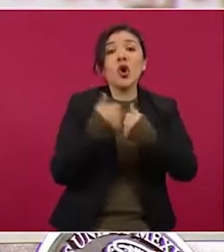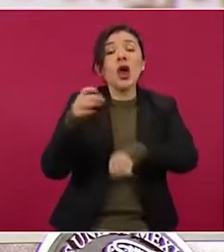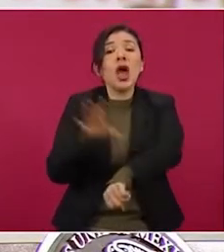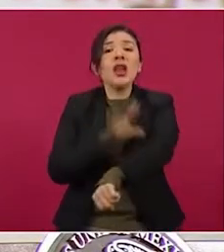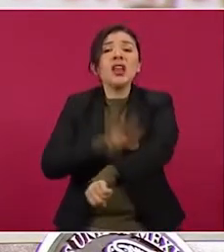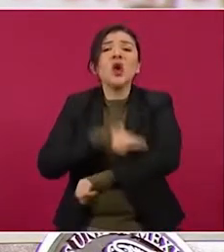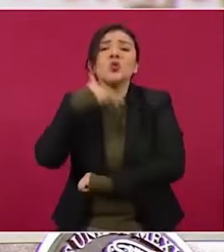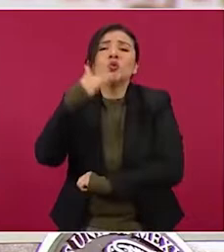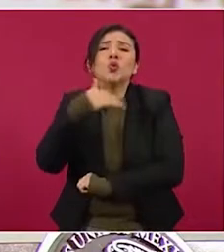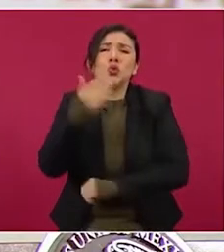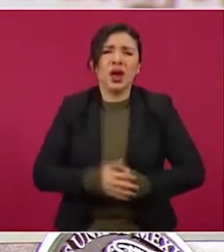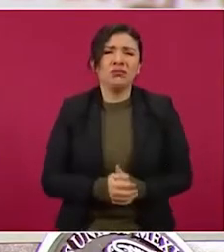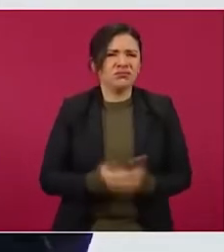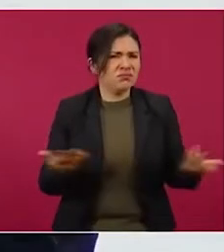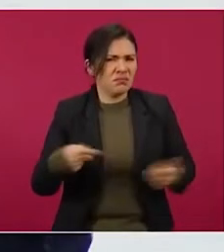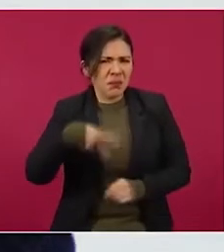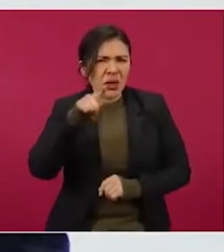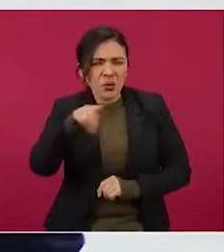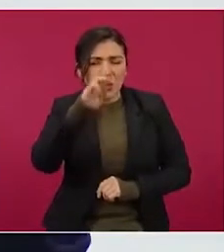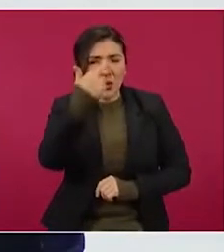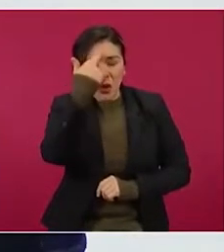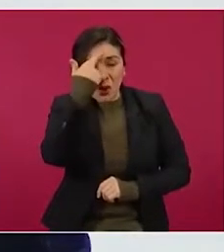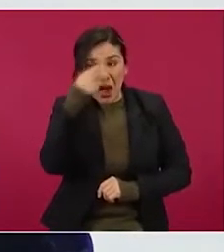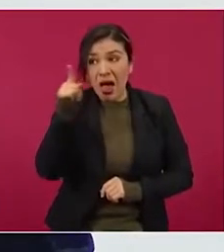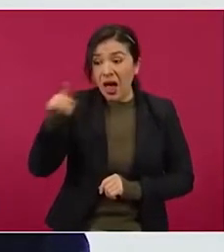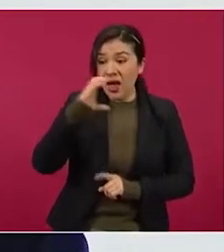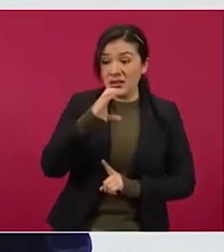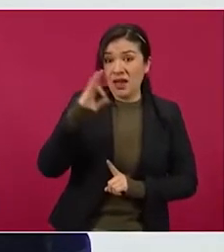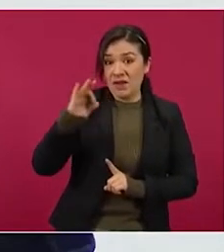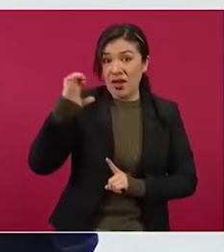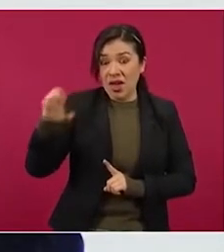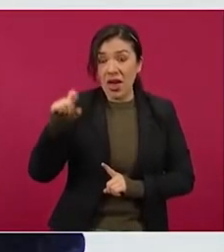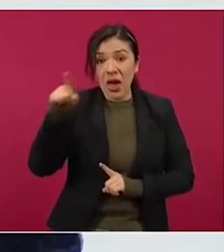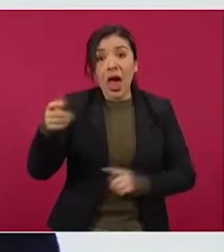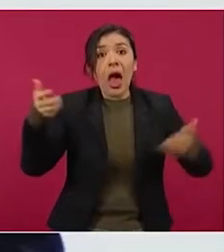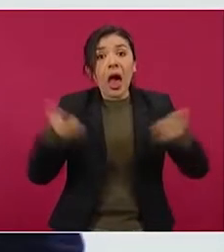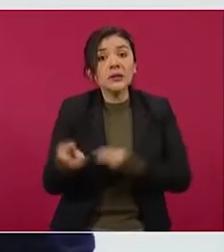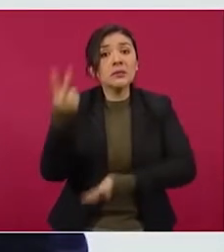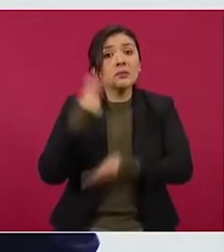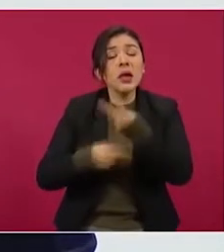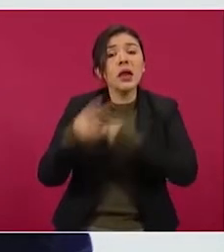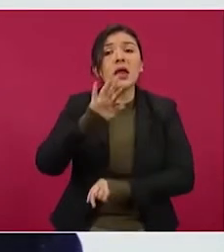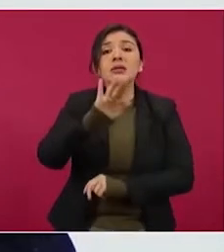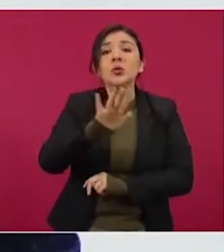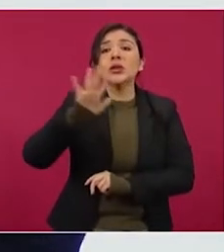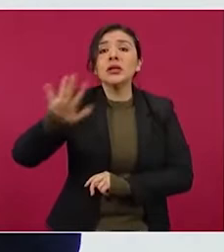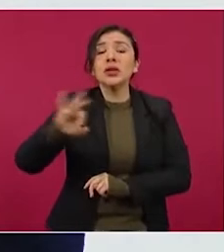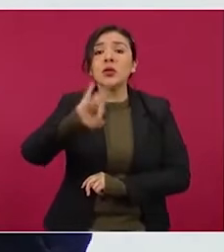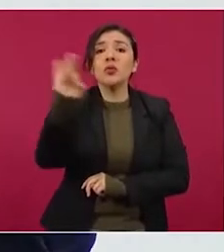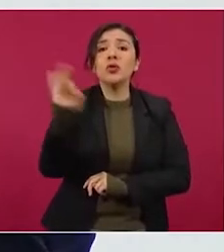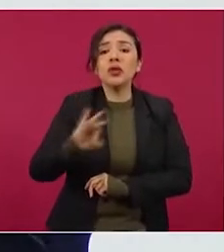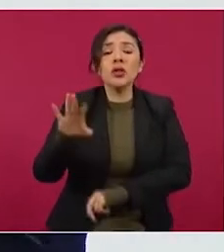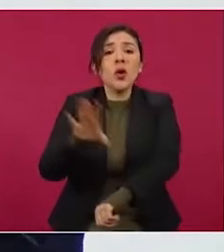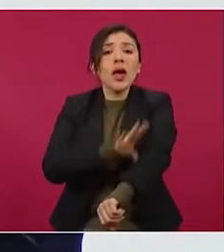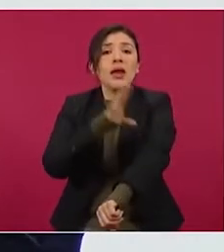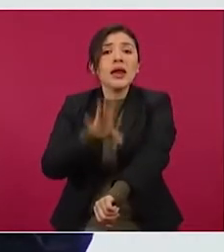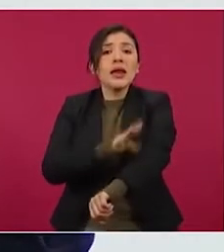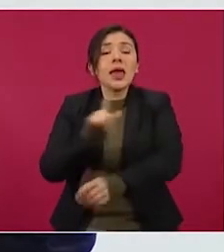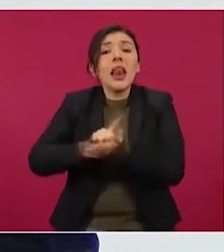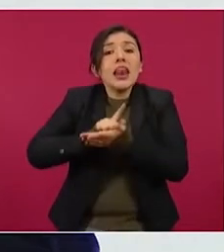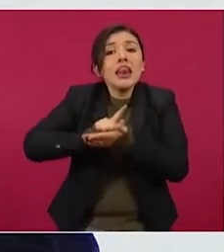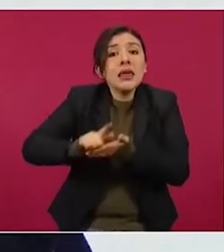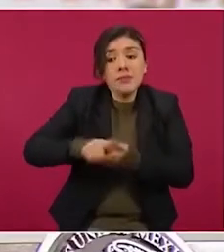energía sucia. Pero recordemos que la Comisión Federal de Electricidad produce el 55 por ciento de la energía